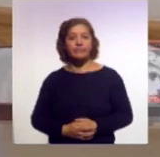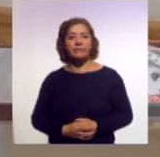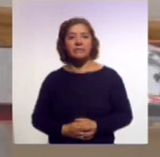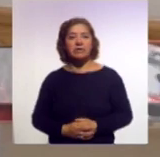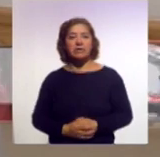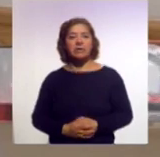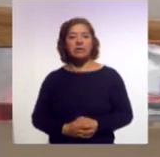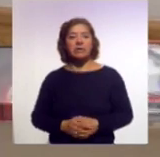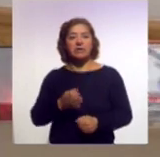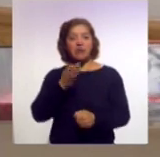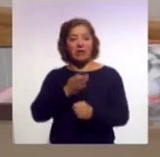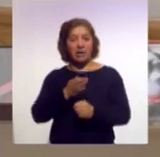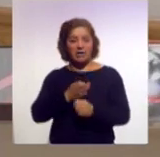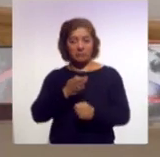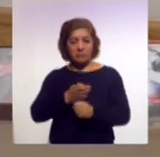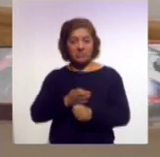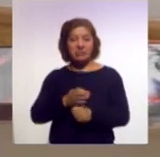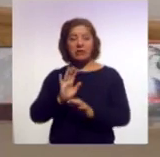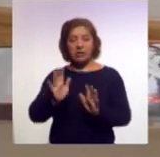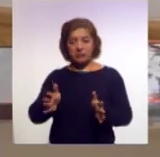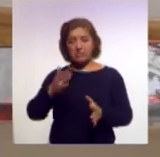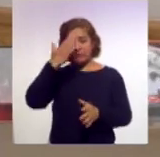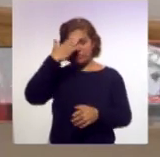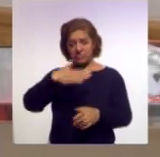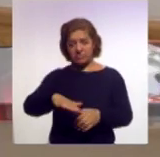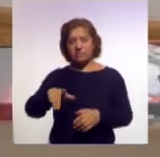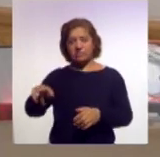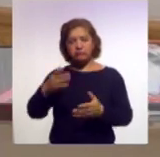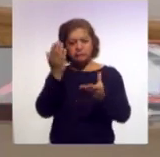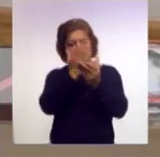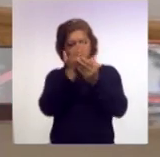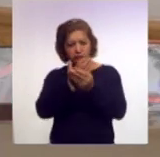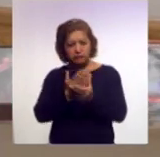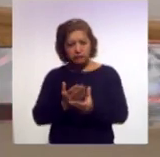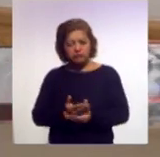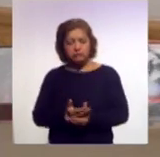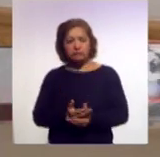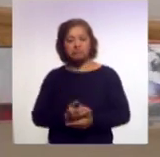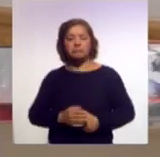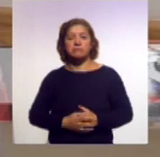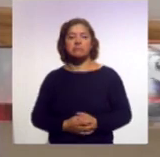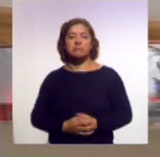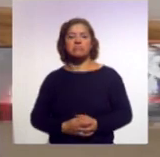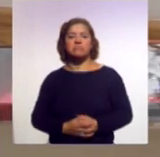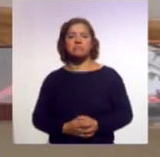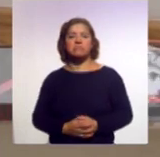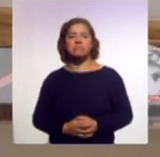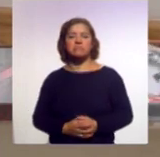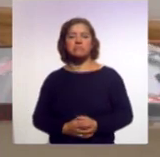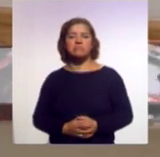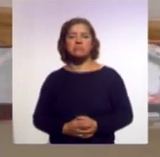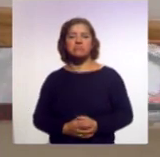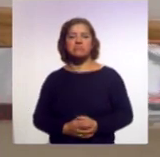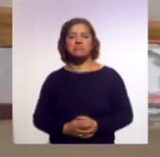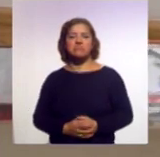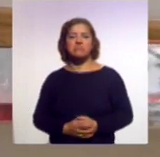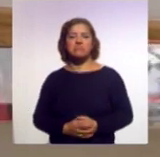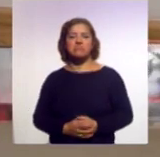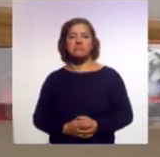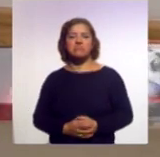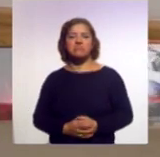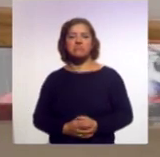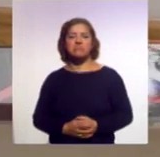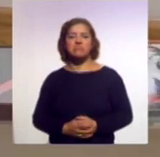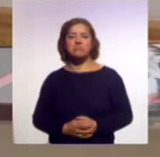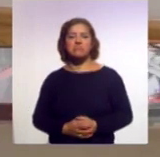parte, digamos, de consolidación de los expedientes que se están actualizando y estos restos